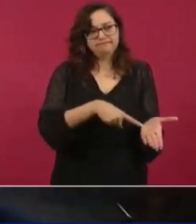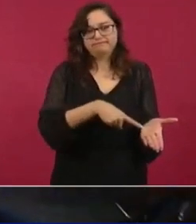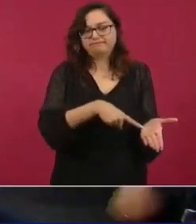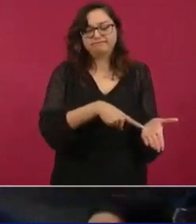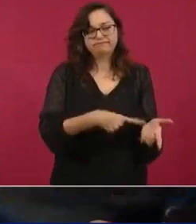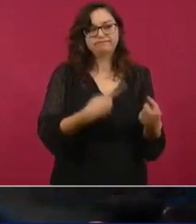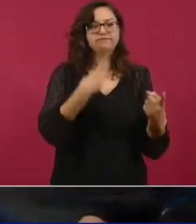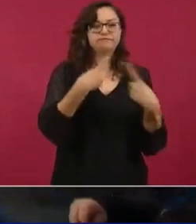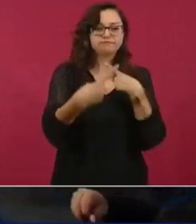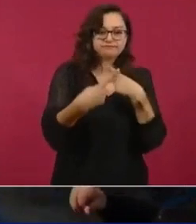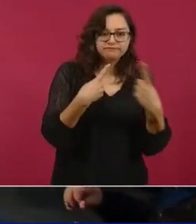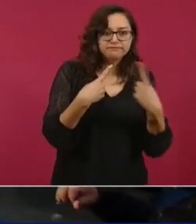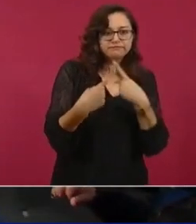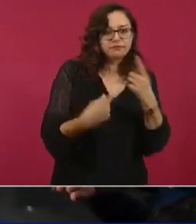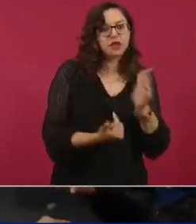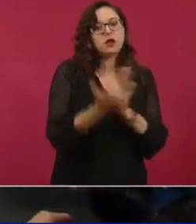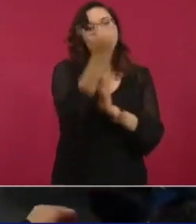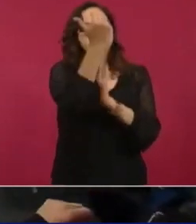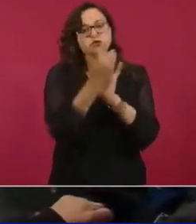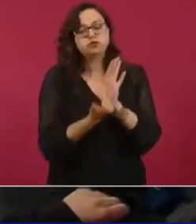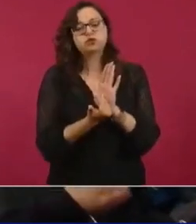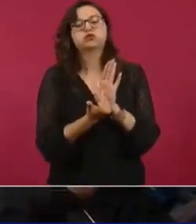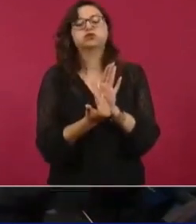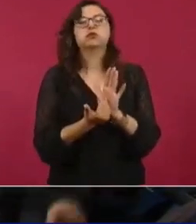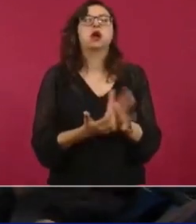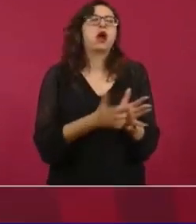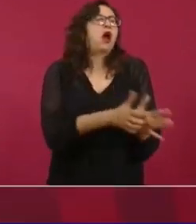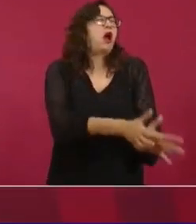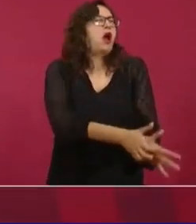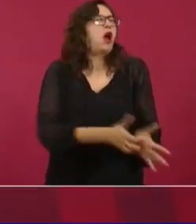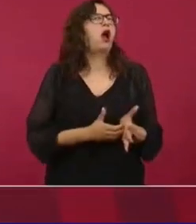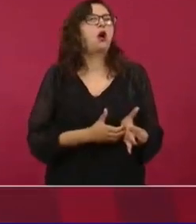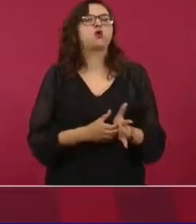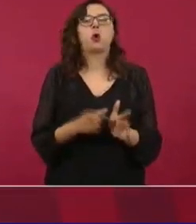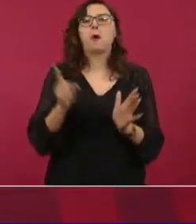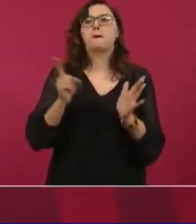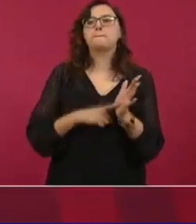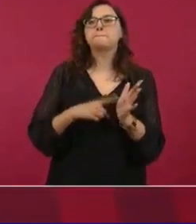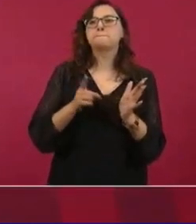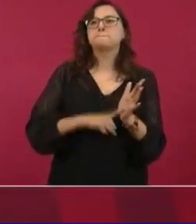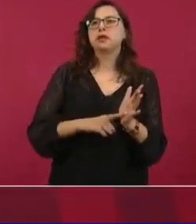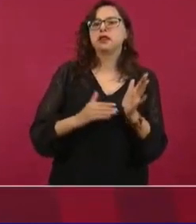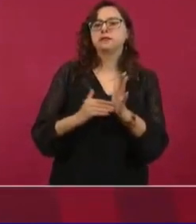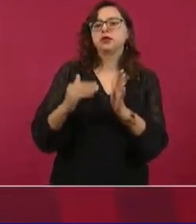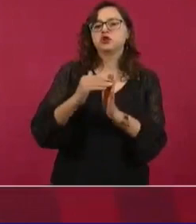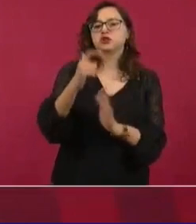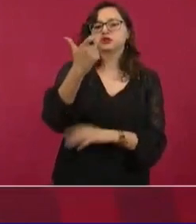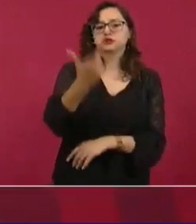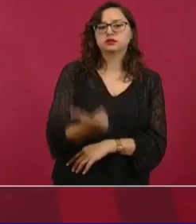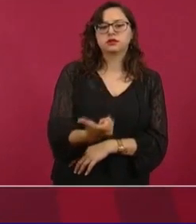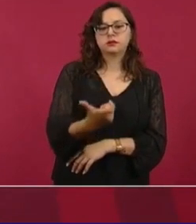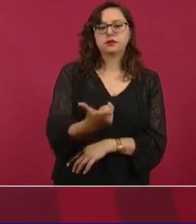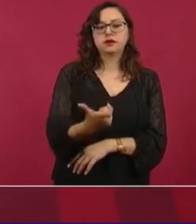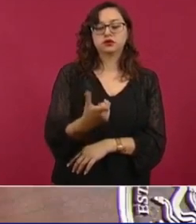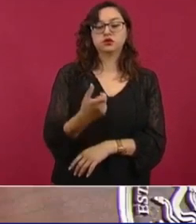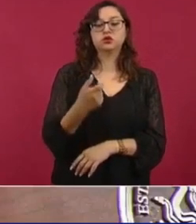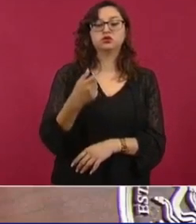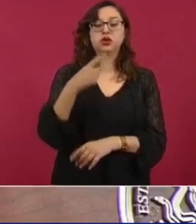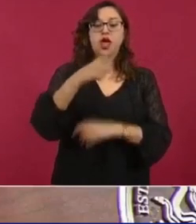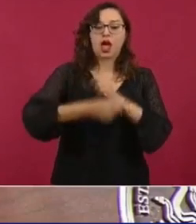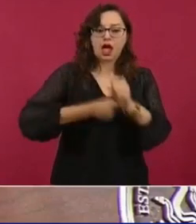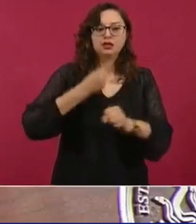y se logró un ahorro de mil millones de pesos por año,